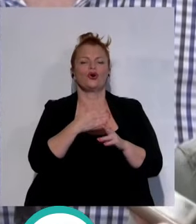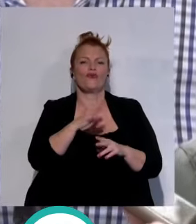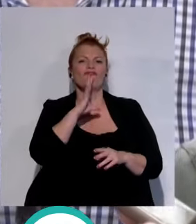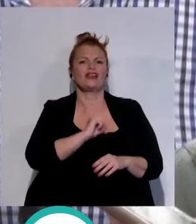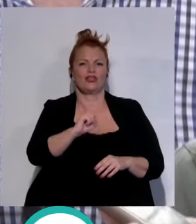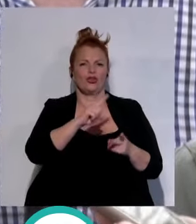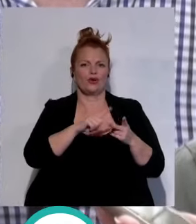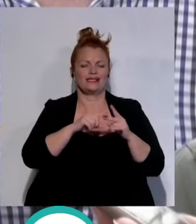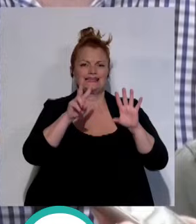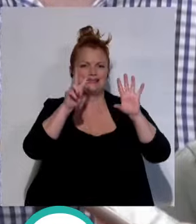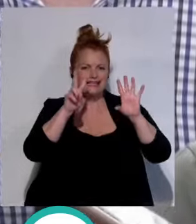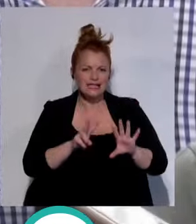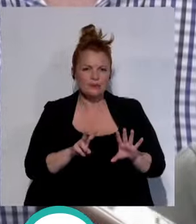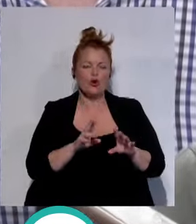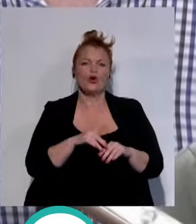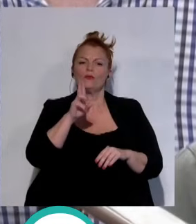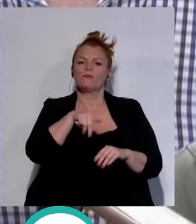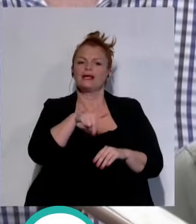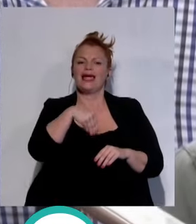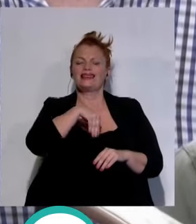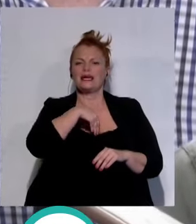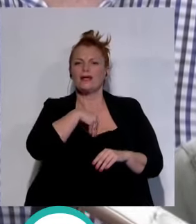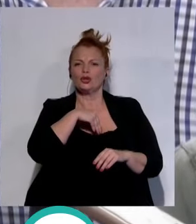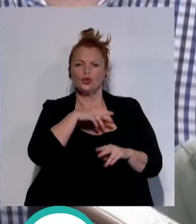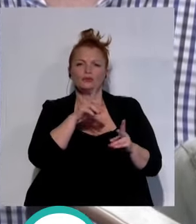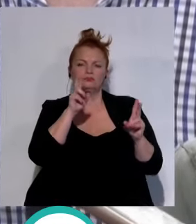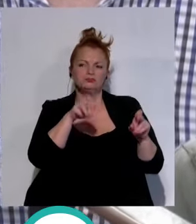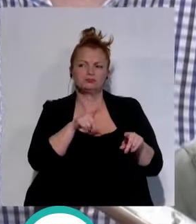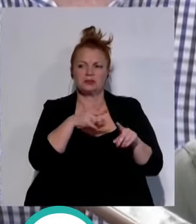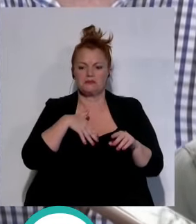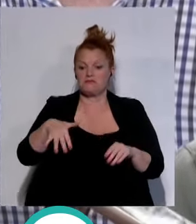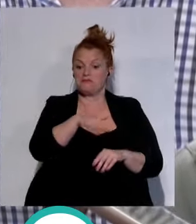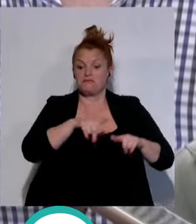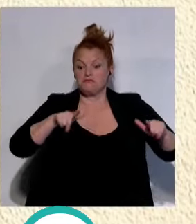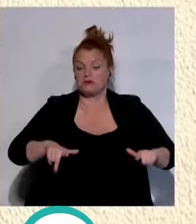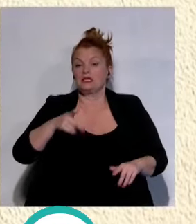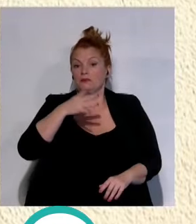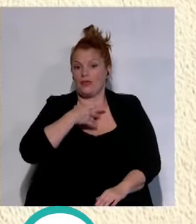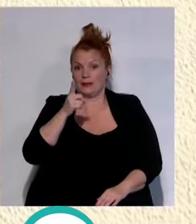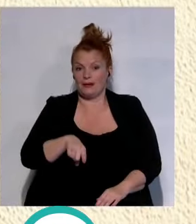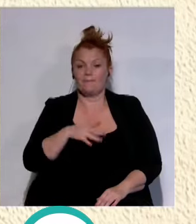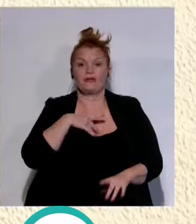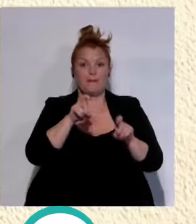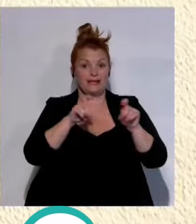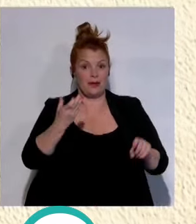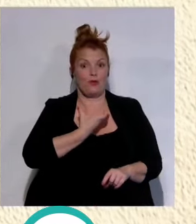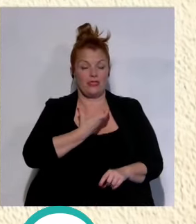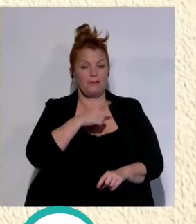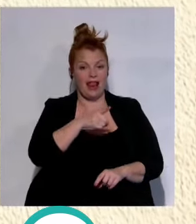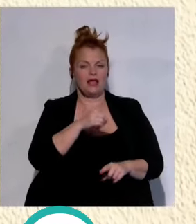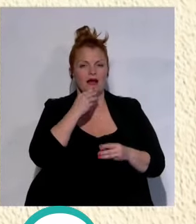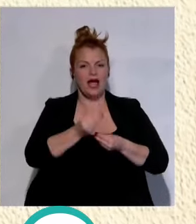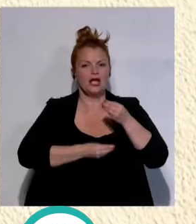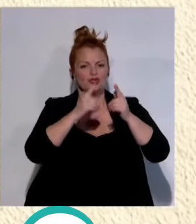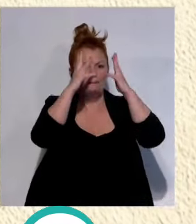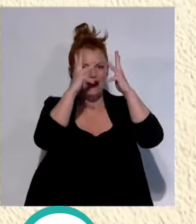del séptimo y son enterramientos que puede que se den también en esta parcela la empresa municipal de vivienda ha hecho balance de